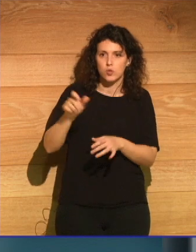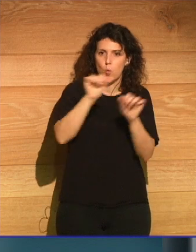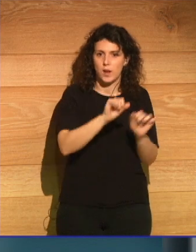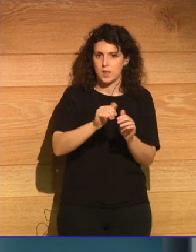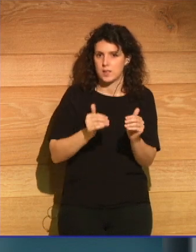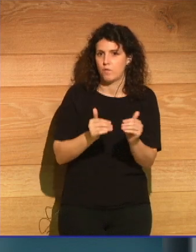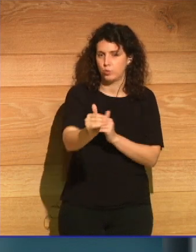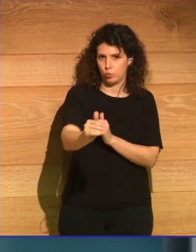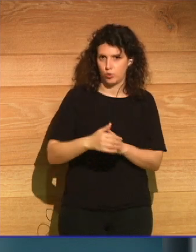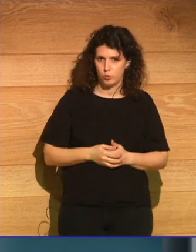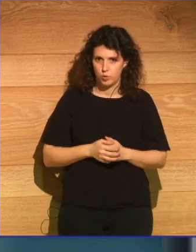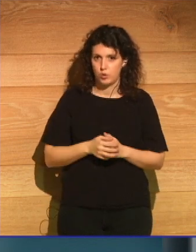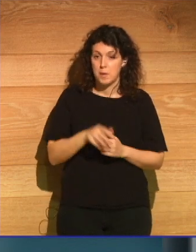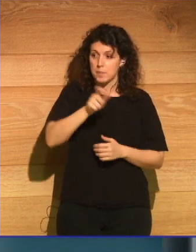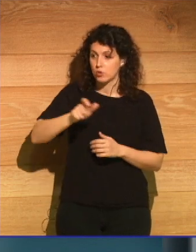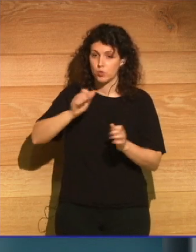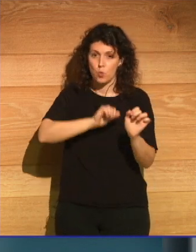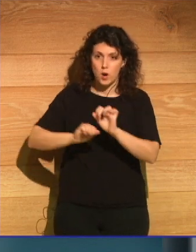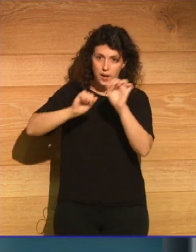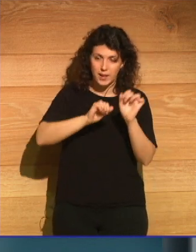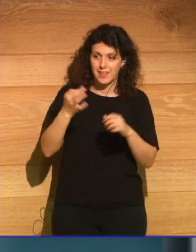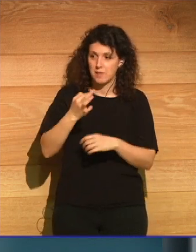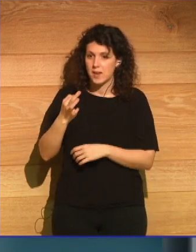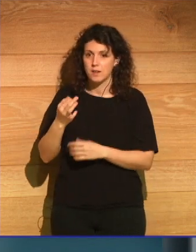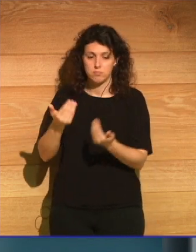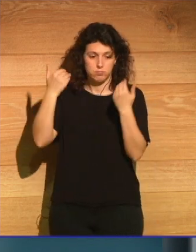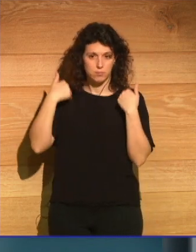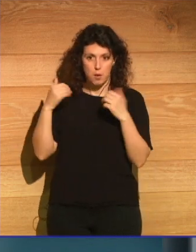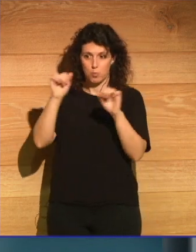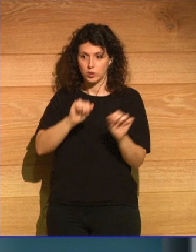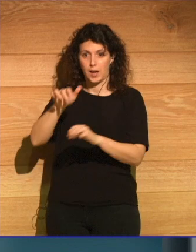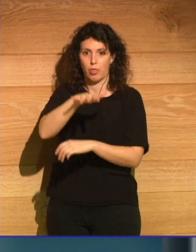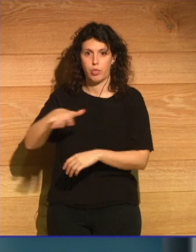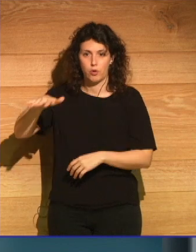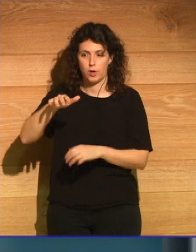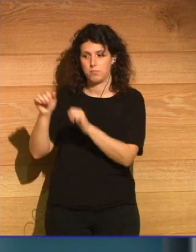y estos guardianes tendrían que proteger esta zona